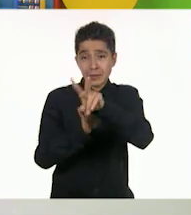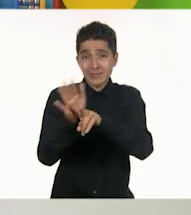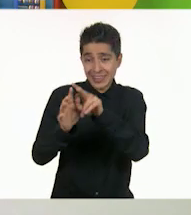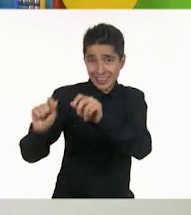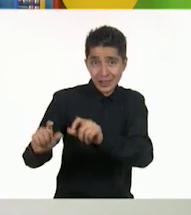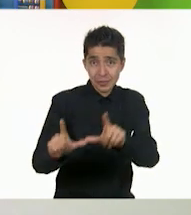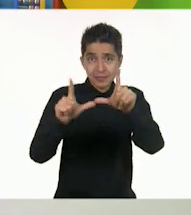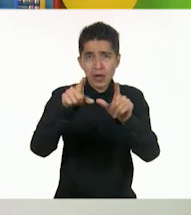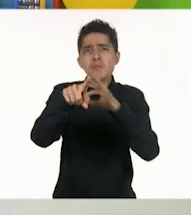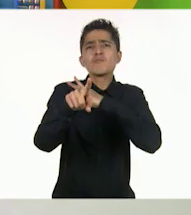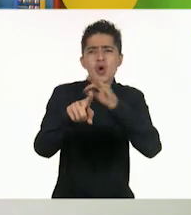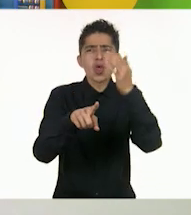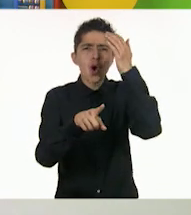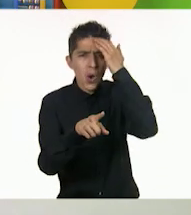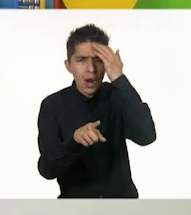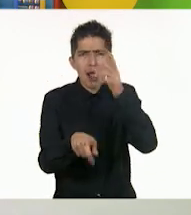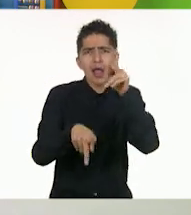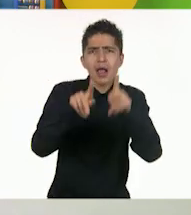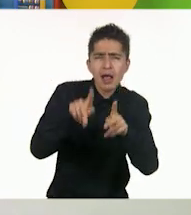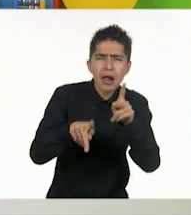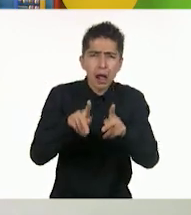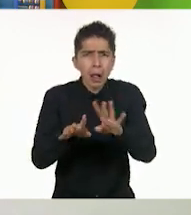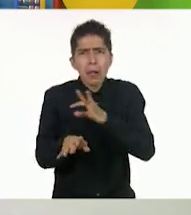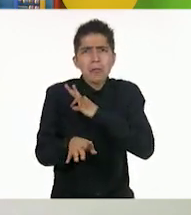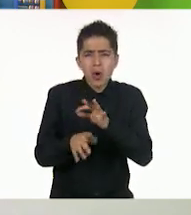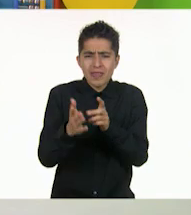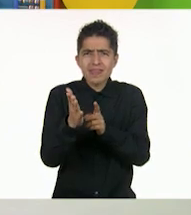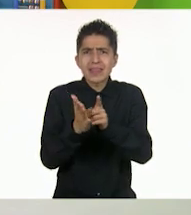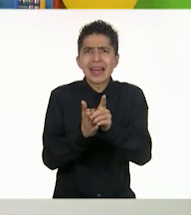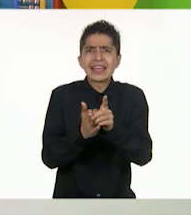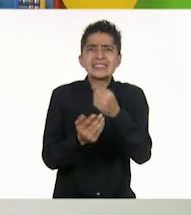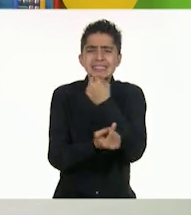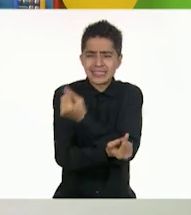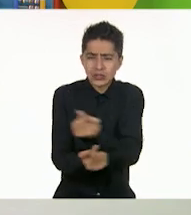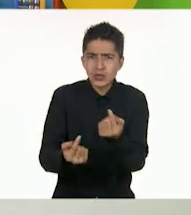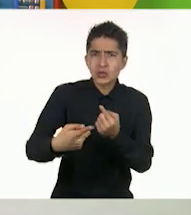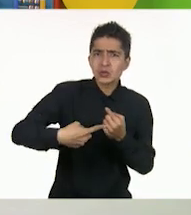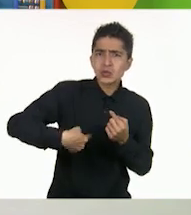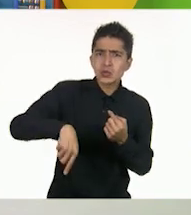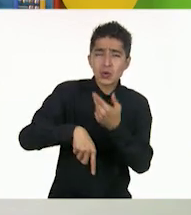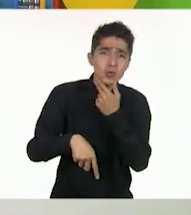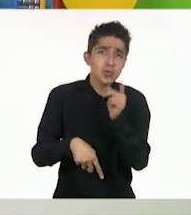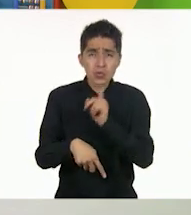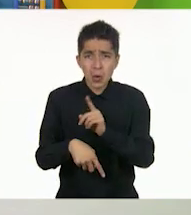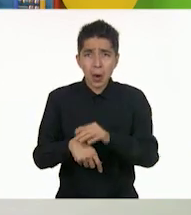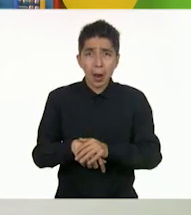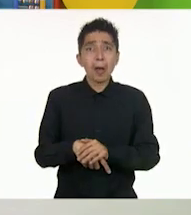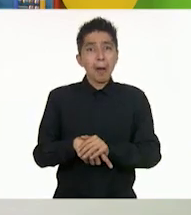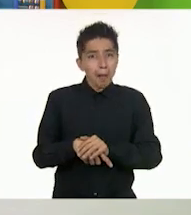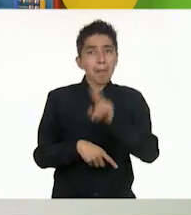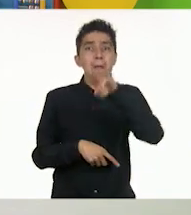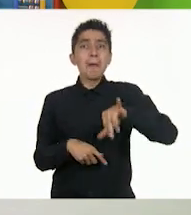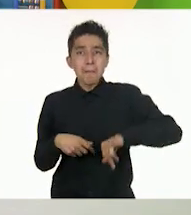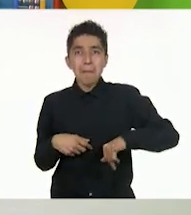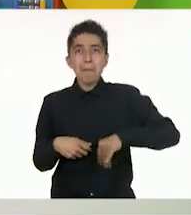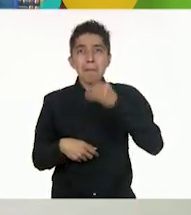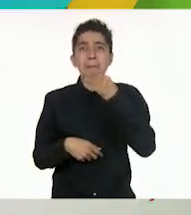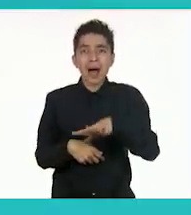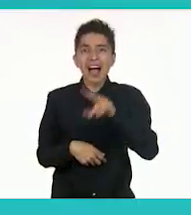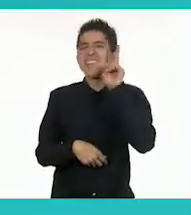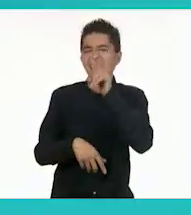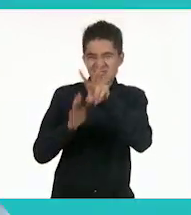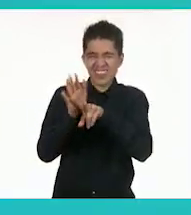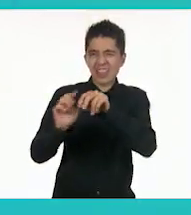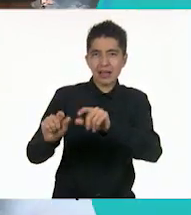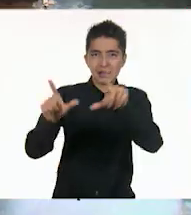podremos conocer y platicar sobre algunos de los derechos de los niños. Oh, eso suena muy interesante. Vamos a